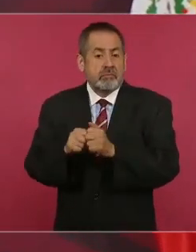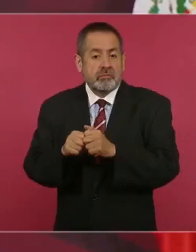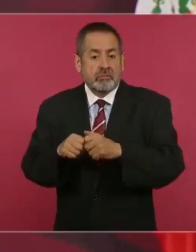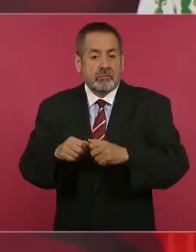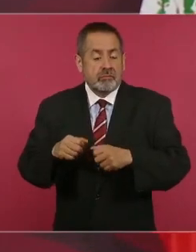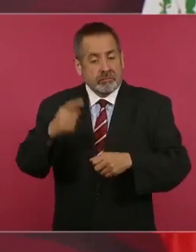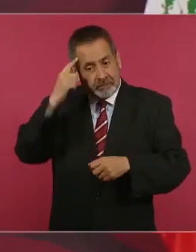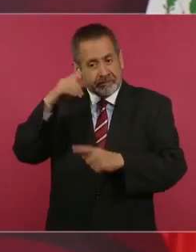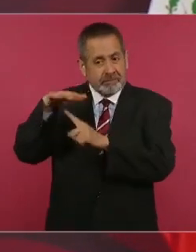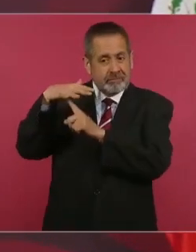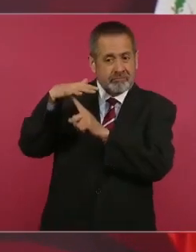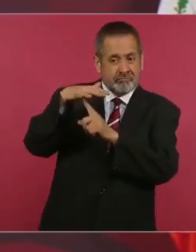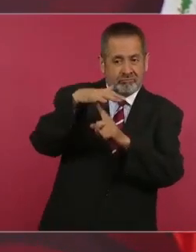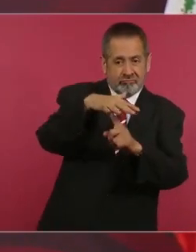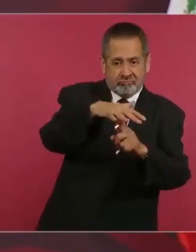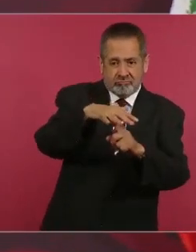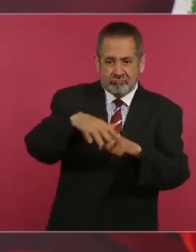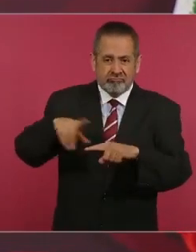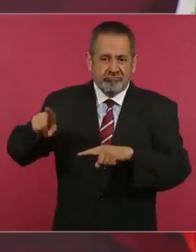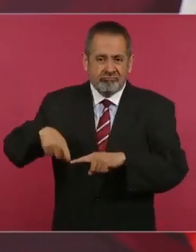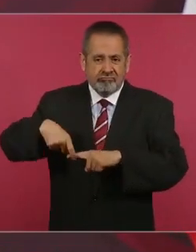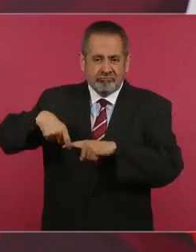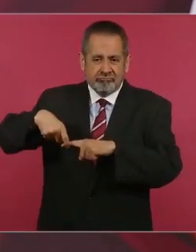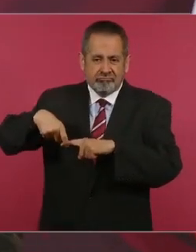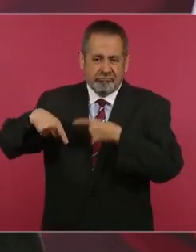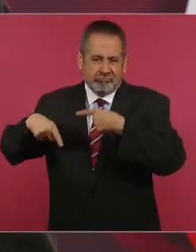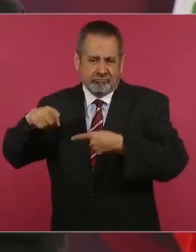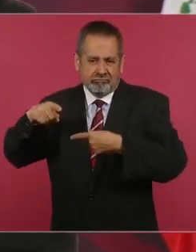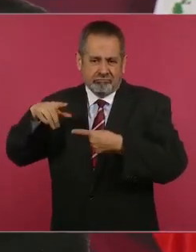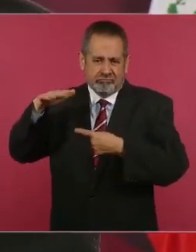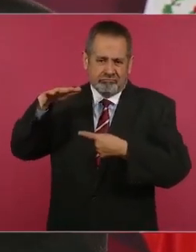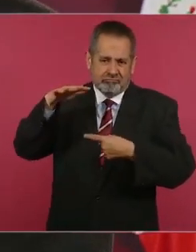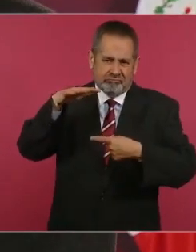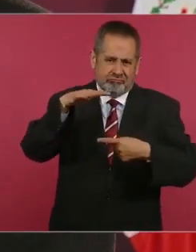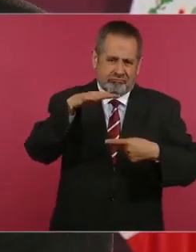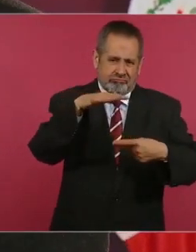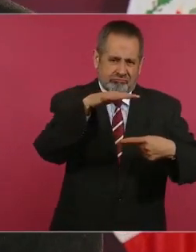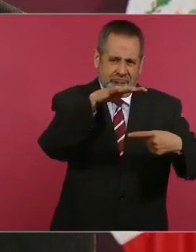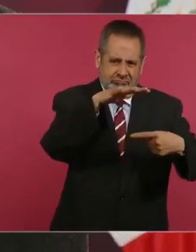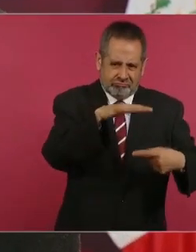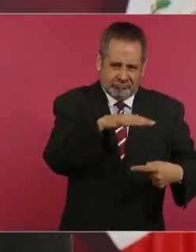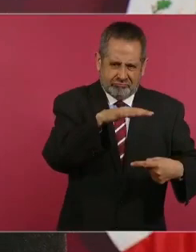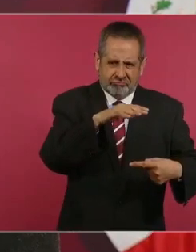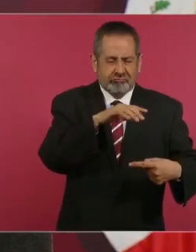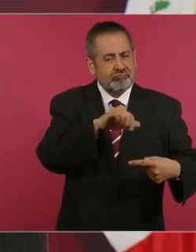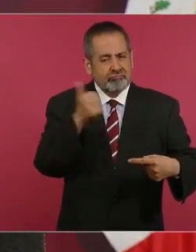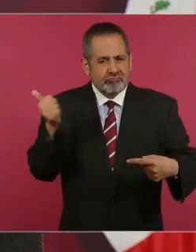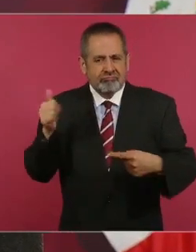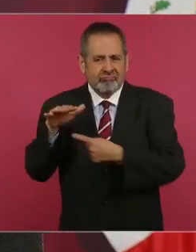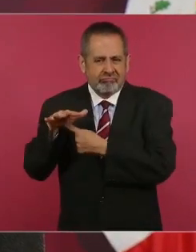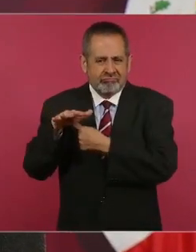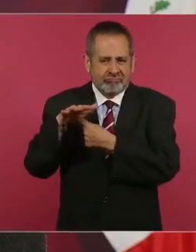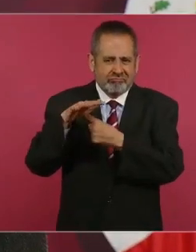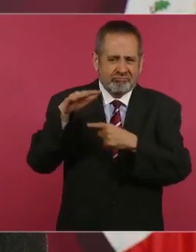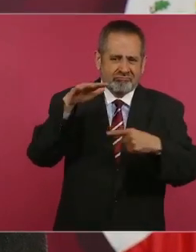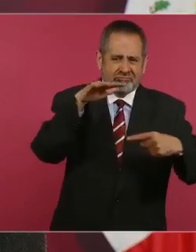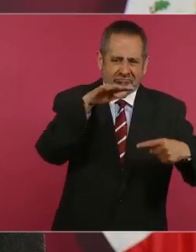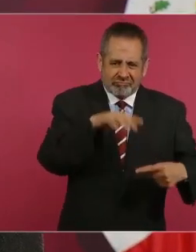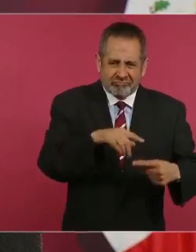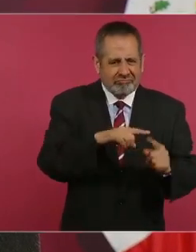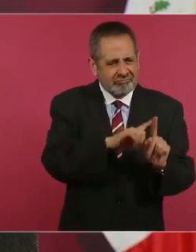levantar las torres de